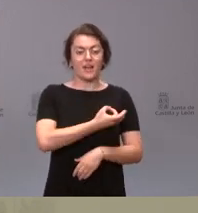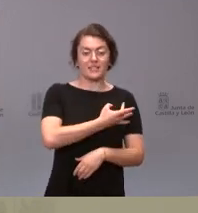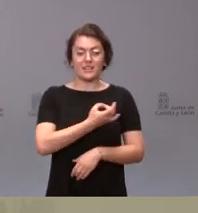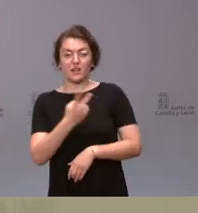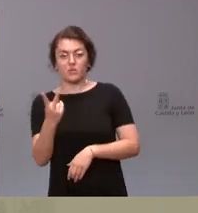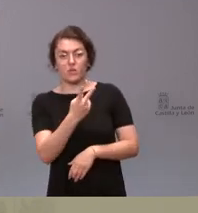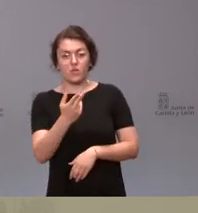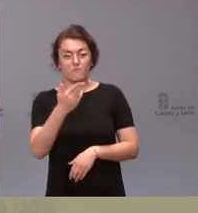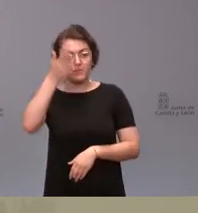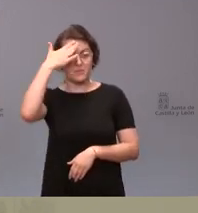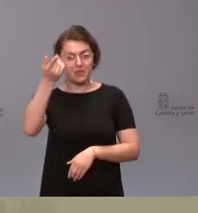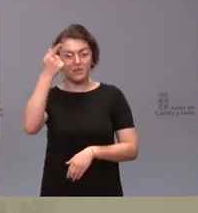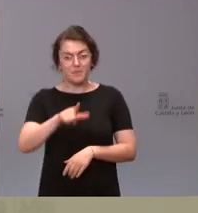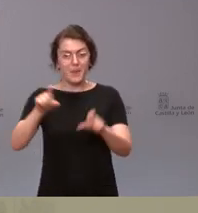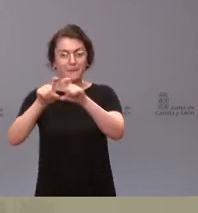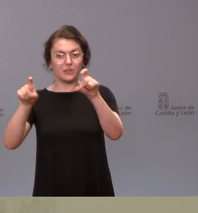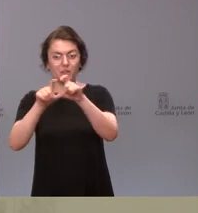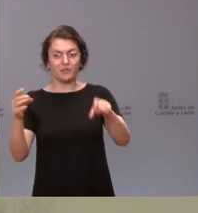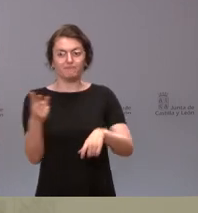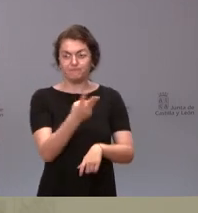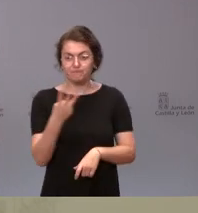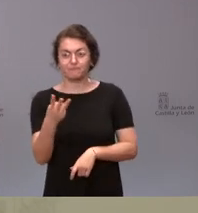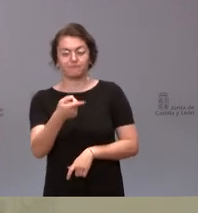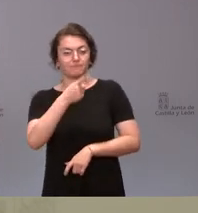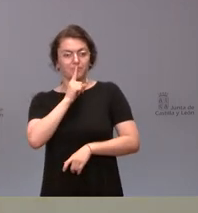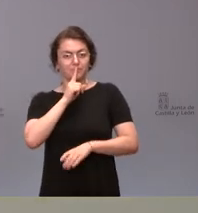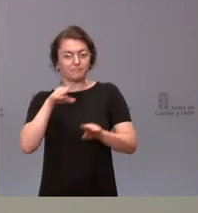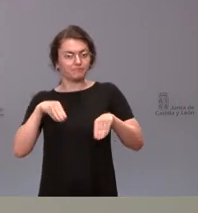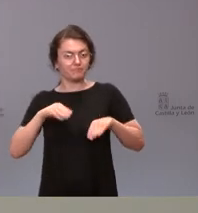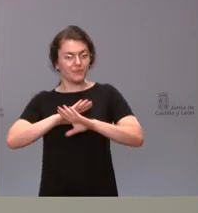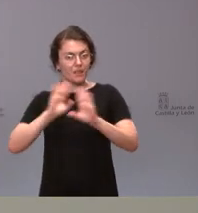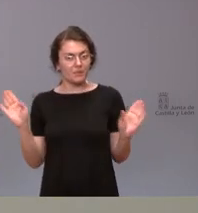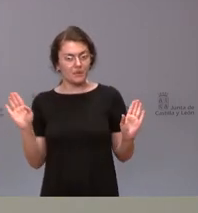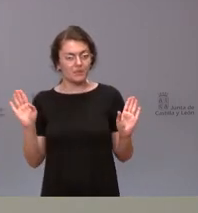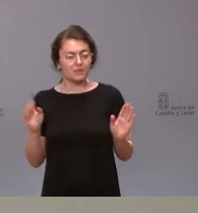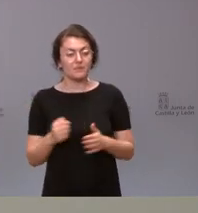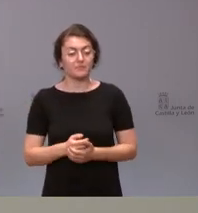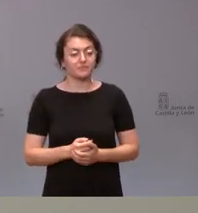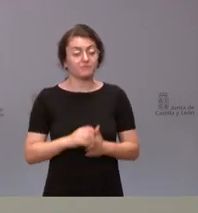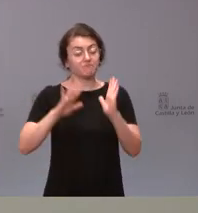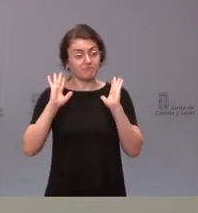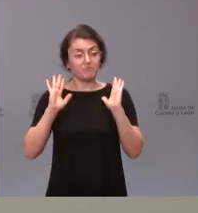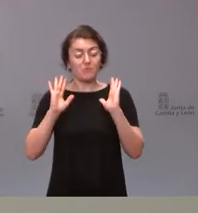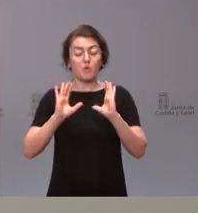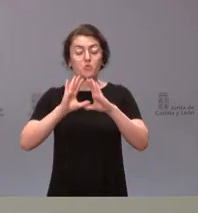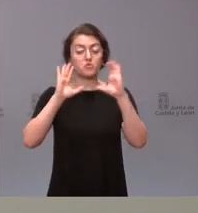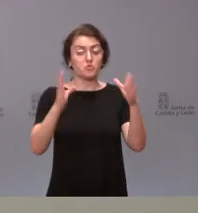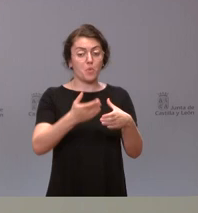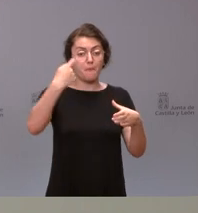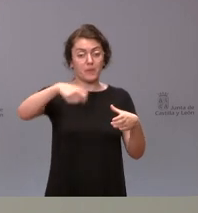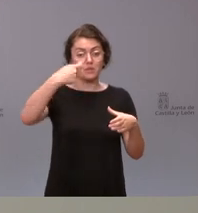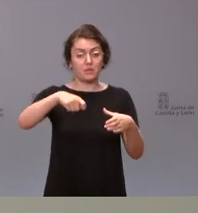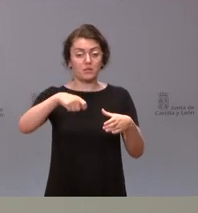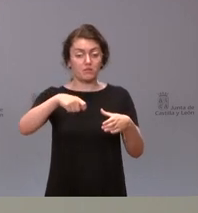llama la atención que en tres días han guardado un absoluto silencio. Bueno, va haber una reunión con el presidente de la Junta de Castilla y León y es normal que también